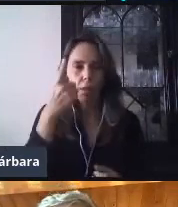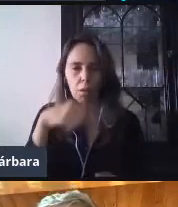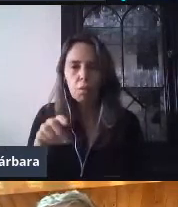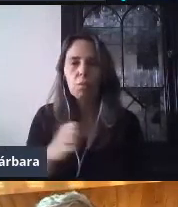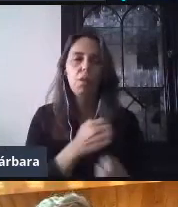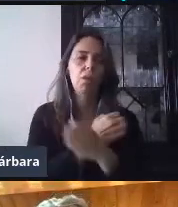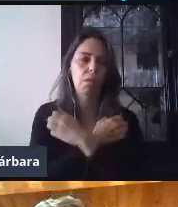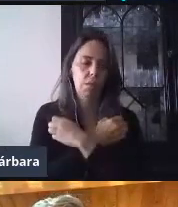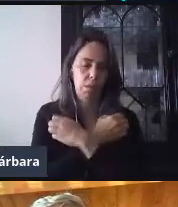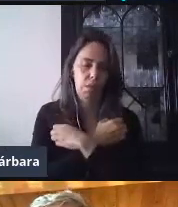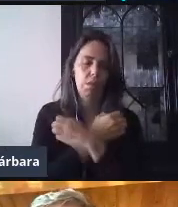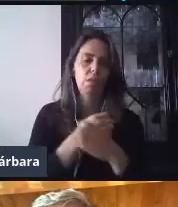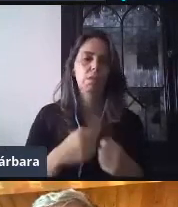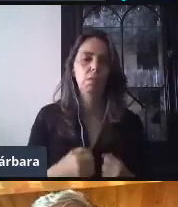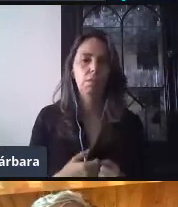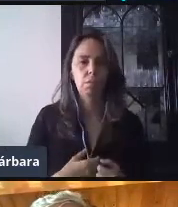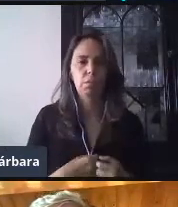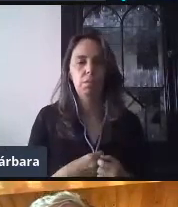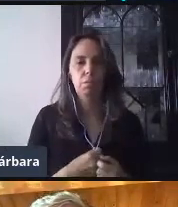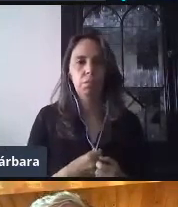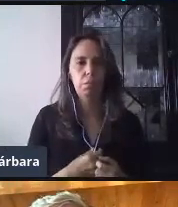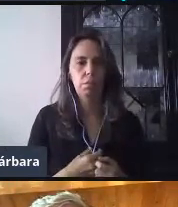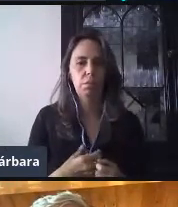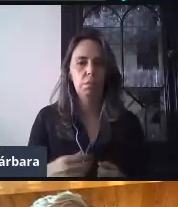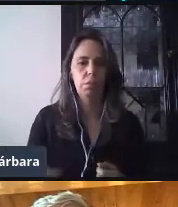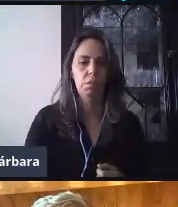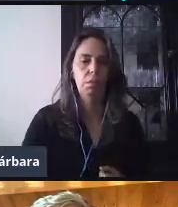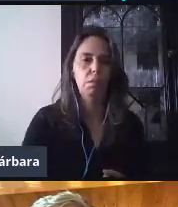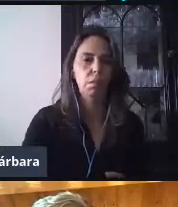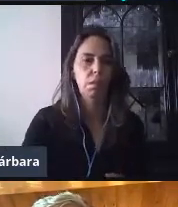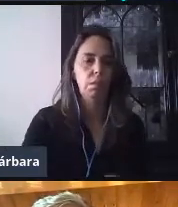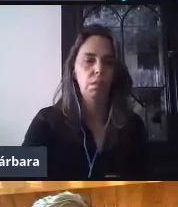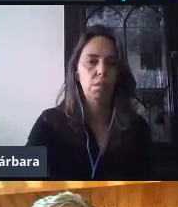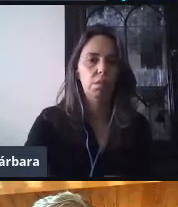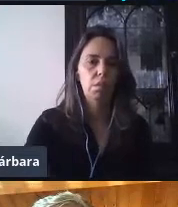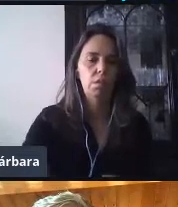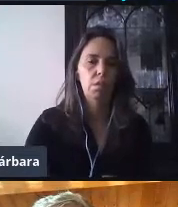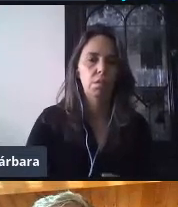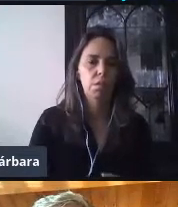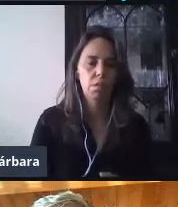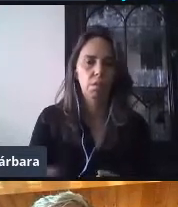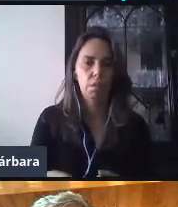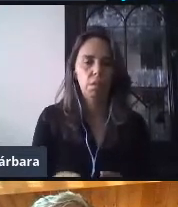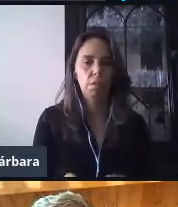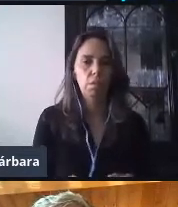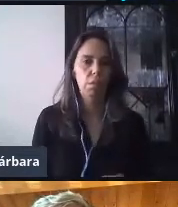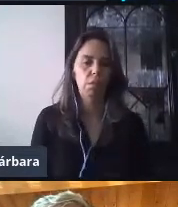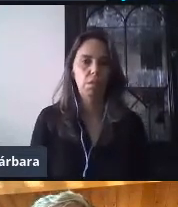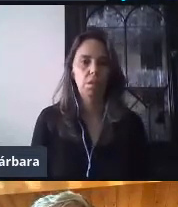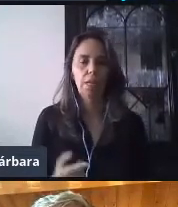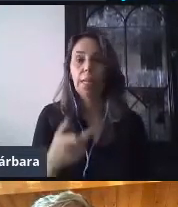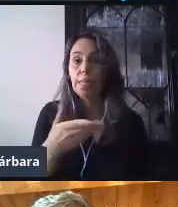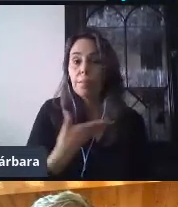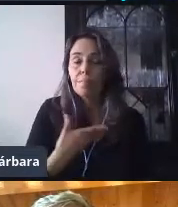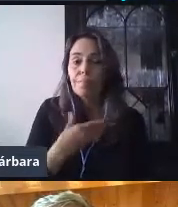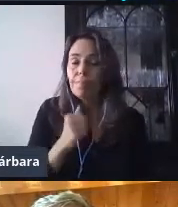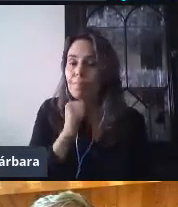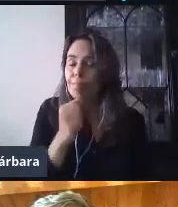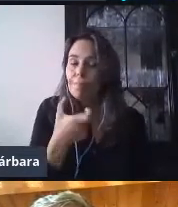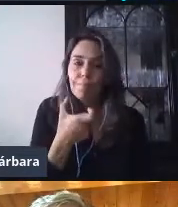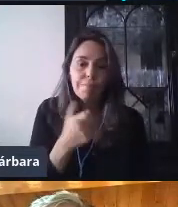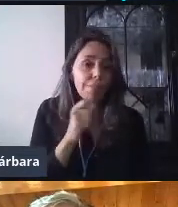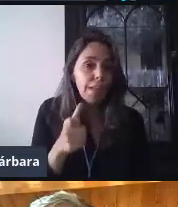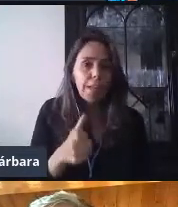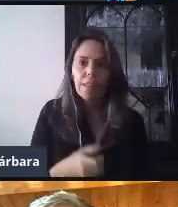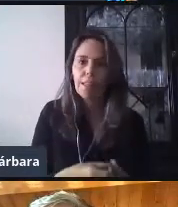hacer un paréntesis muy rápido que comentábamos hace unos minutos con Carlos. Porque sin un centavo, básicamente con base a